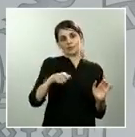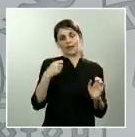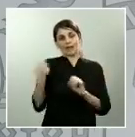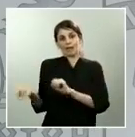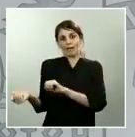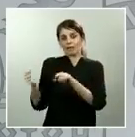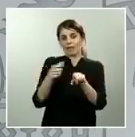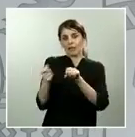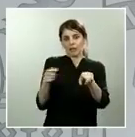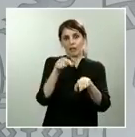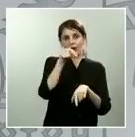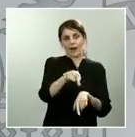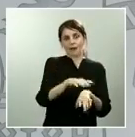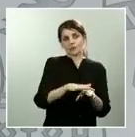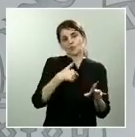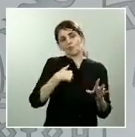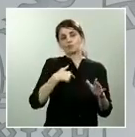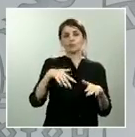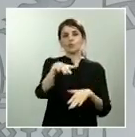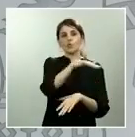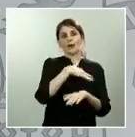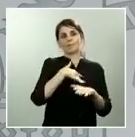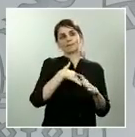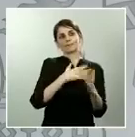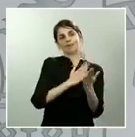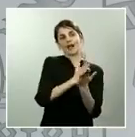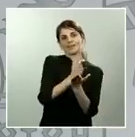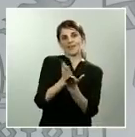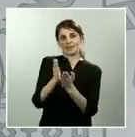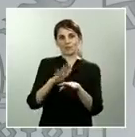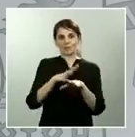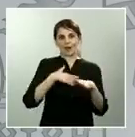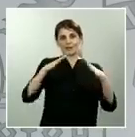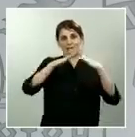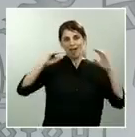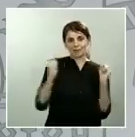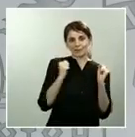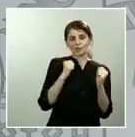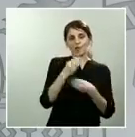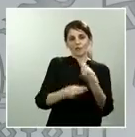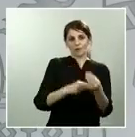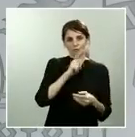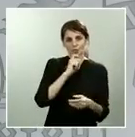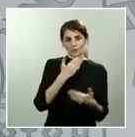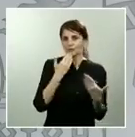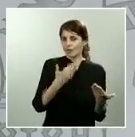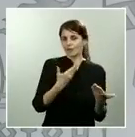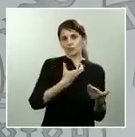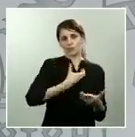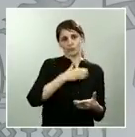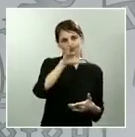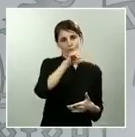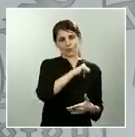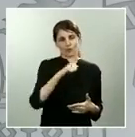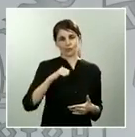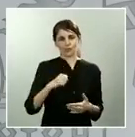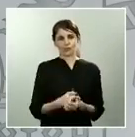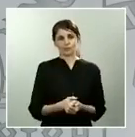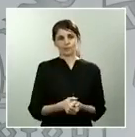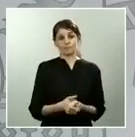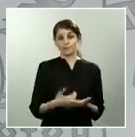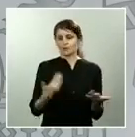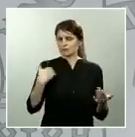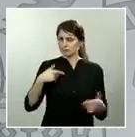aislamiento. Yo creo, y así lo hemos expresado y el presidente lo ha hecho públicamente, tanto el día de la